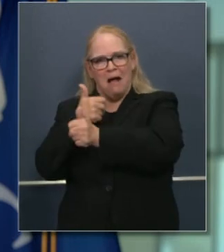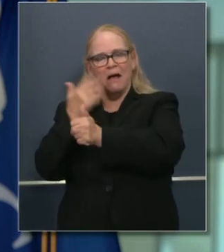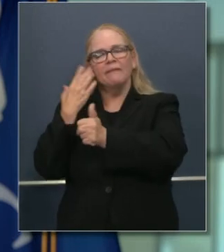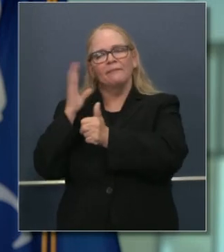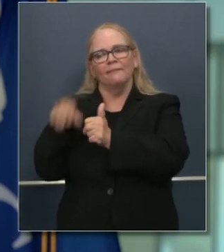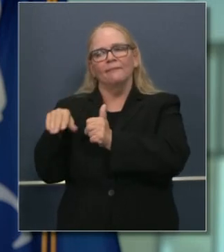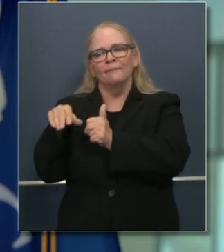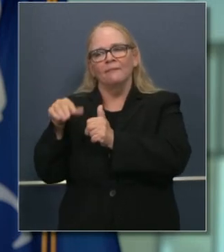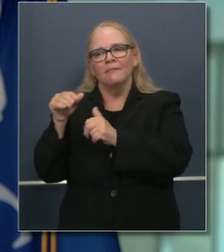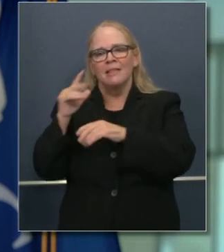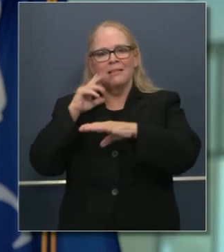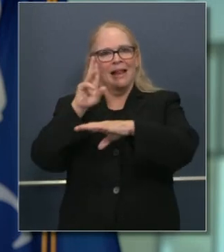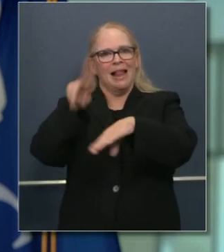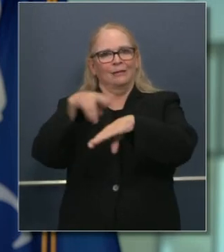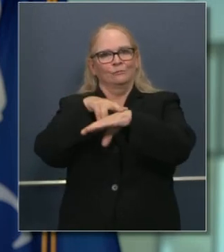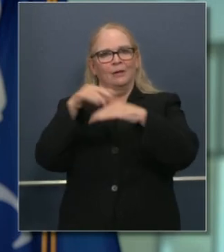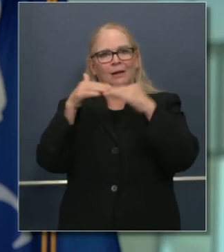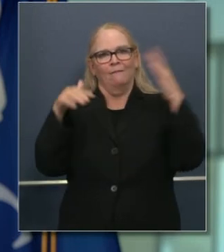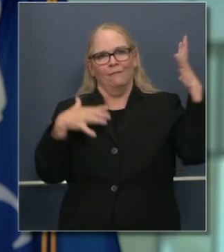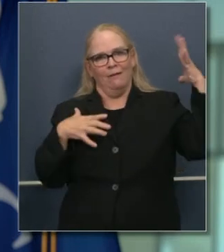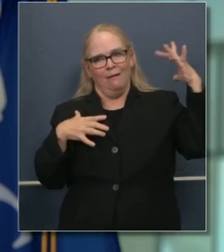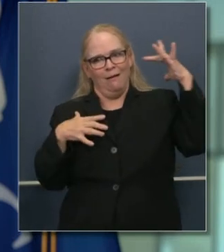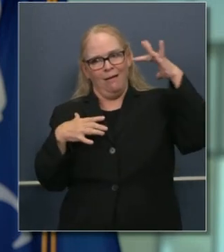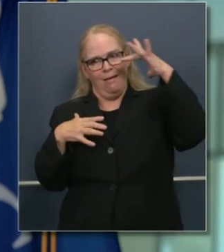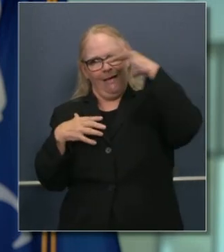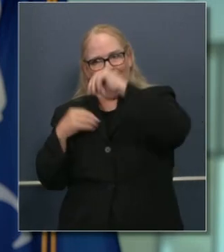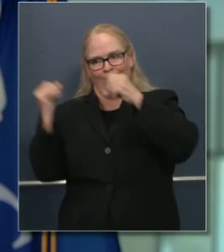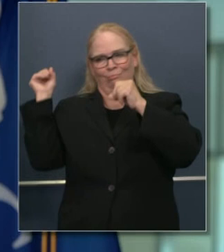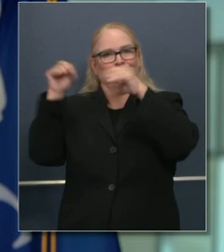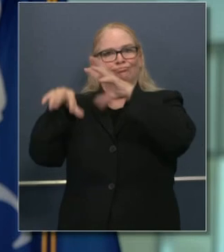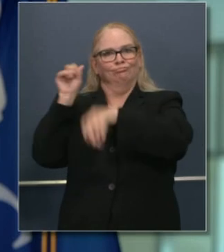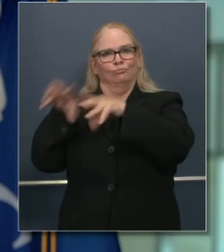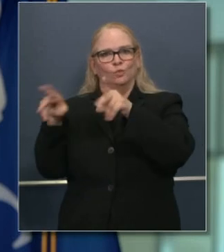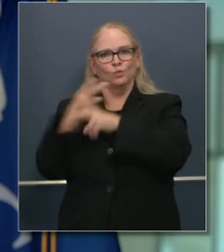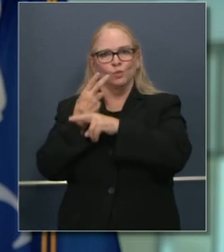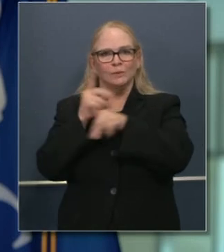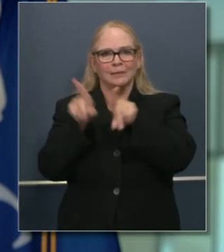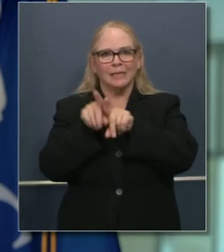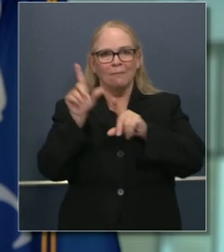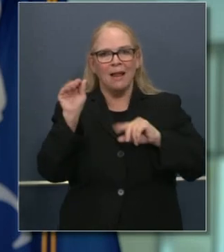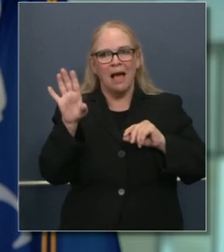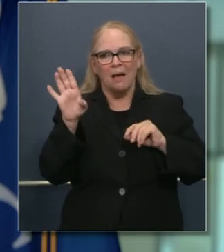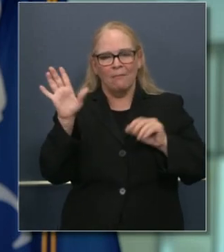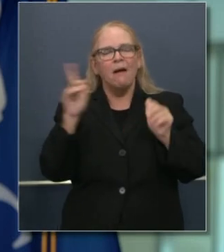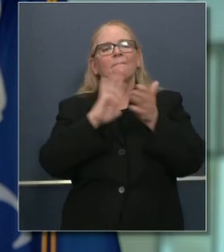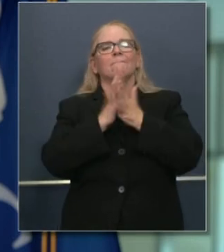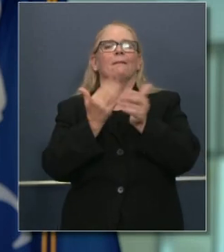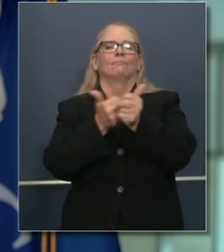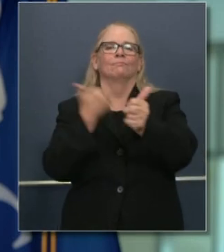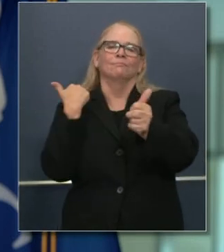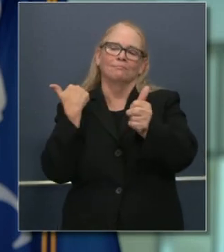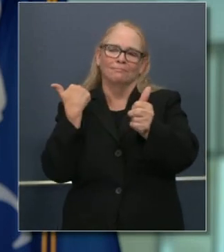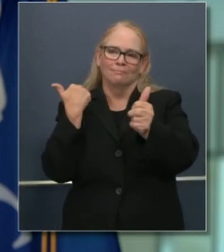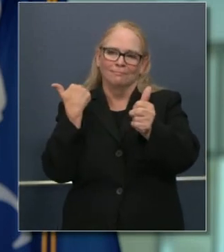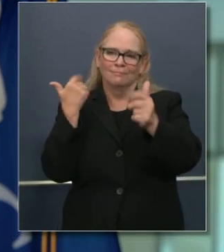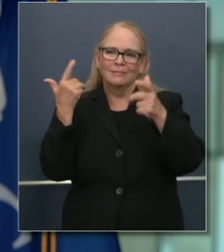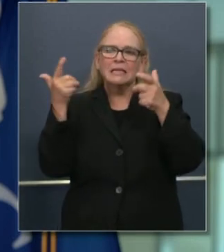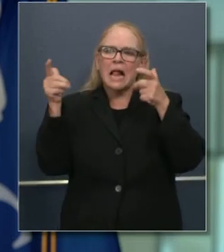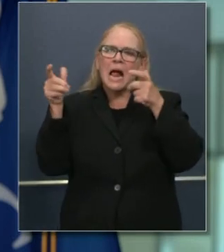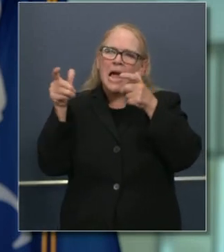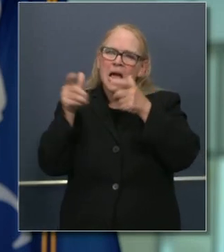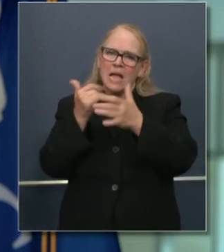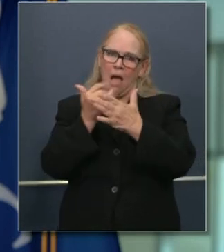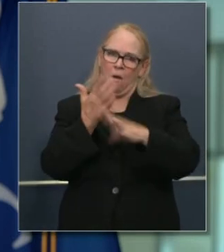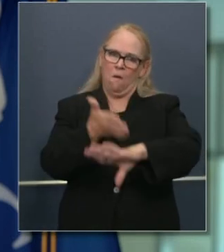resultados por la cantidad a nivel nacional, han comenzado a ver esto bajar. Hace algunas semanas, estaban